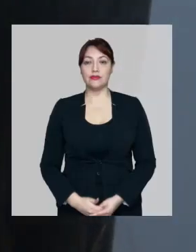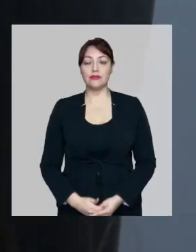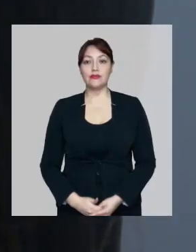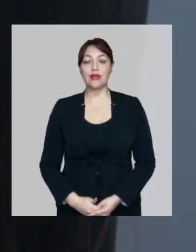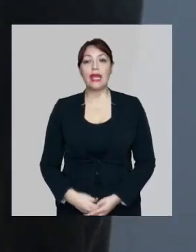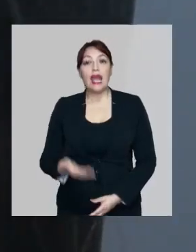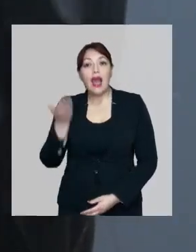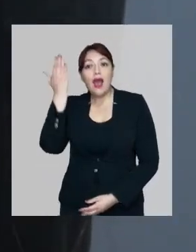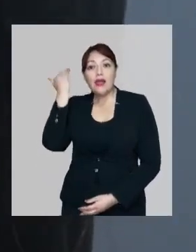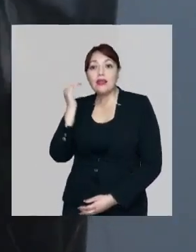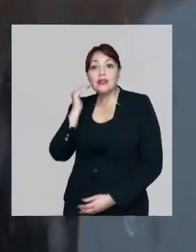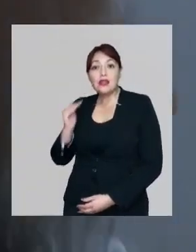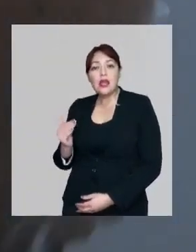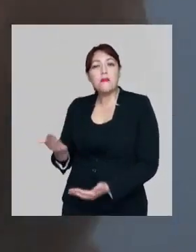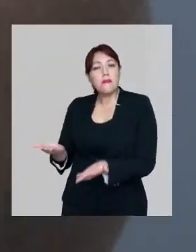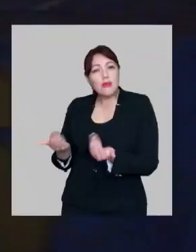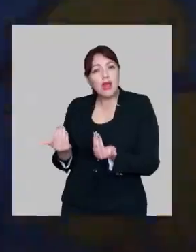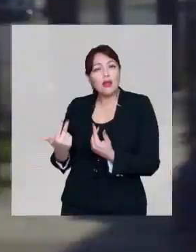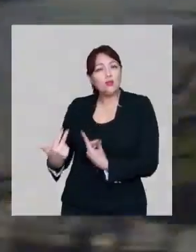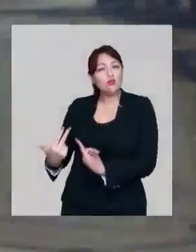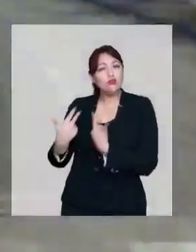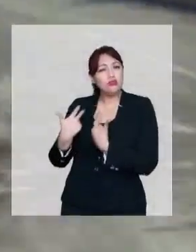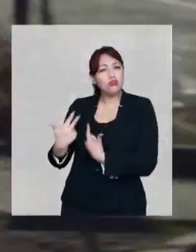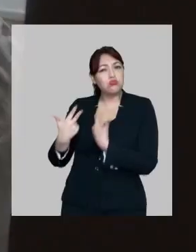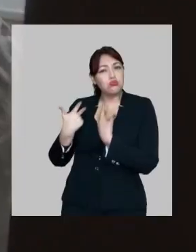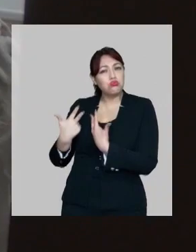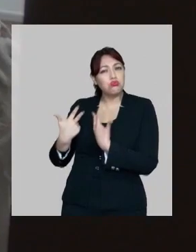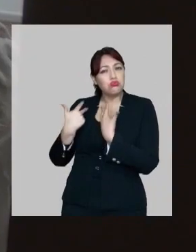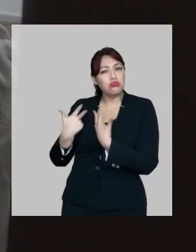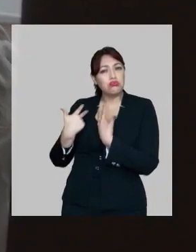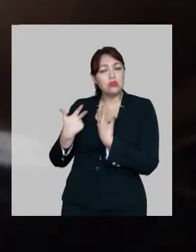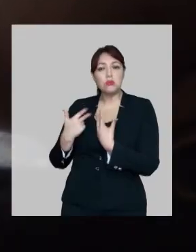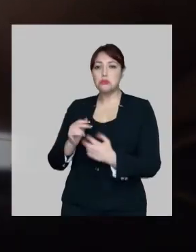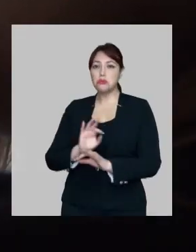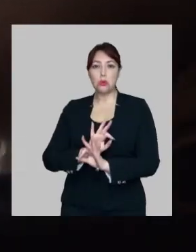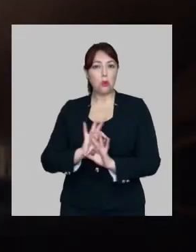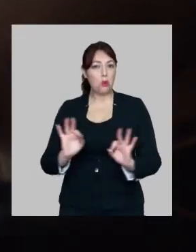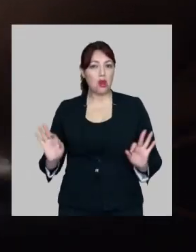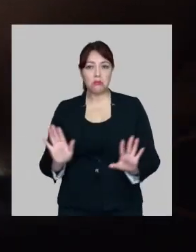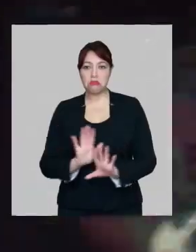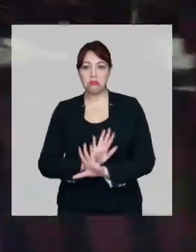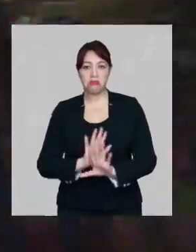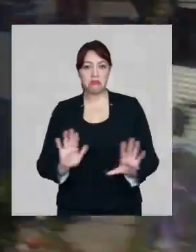Pasé mi infancia esperando el bullying. Pero nunca pasó.